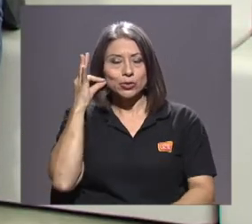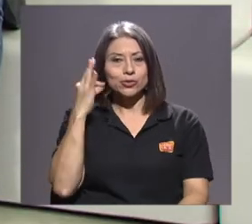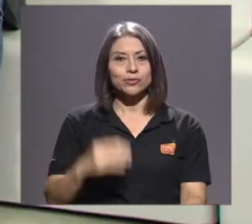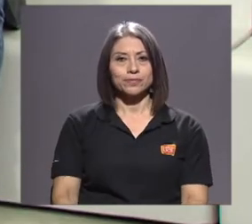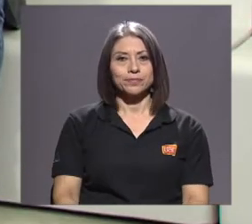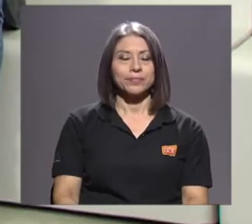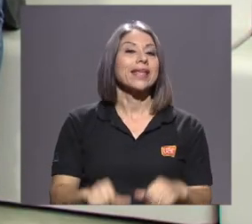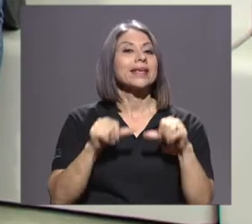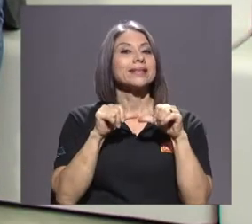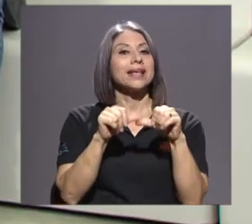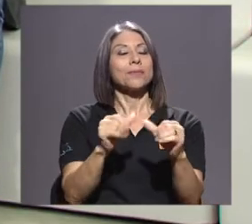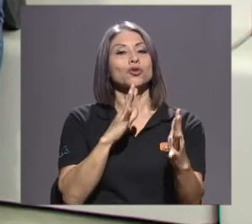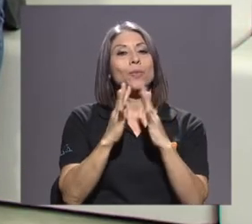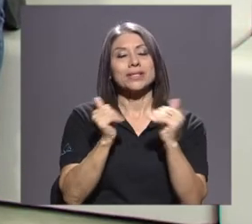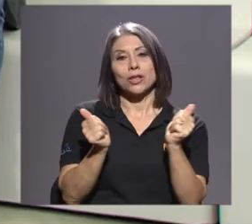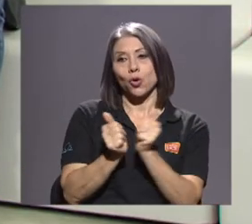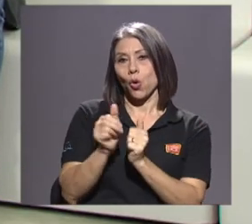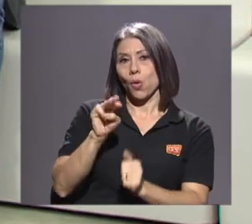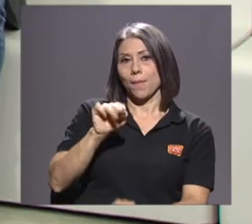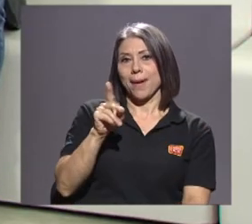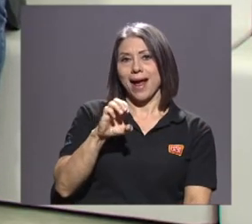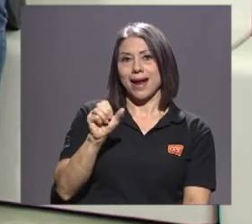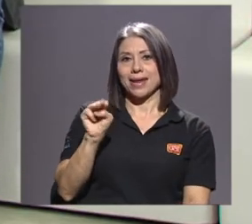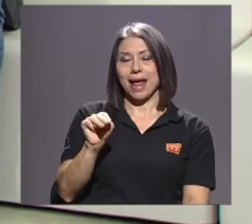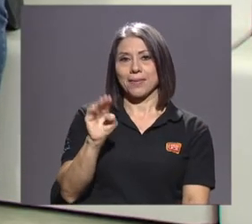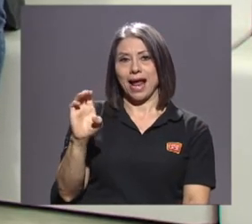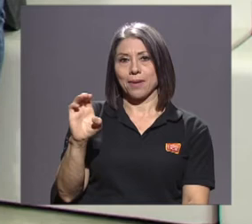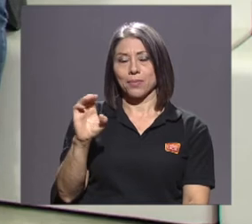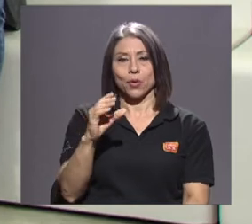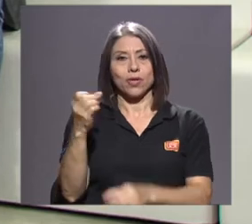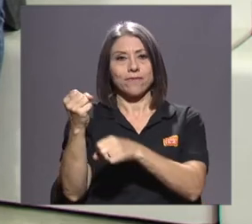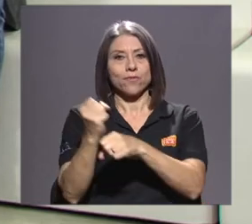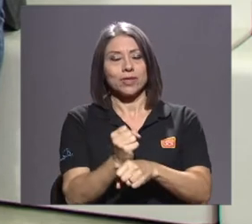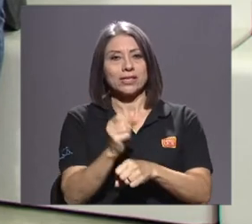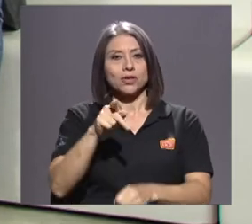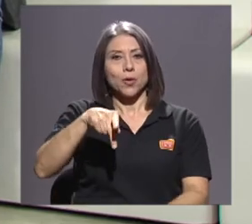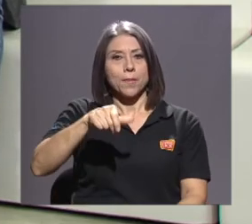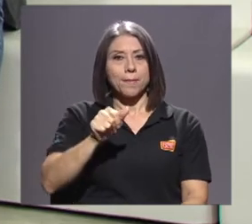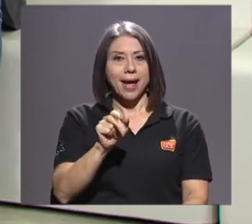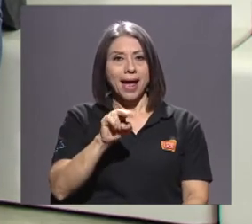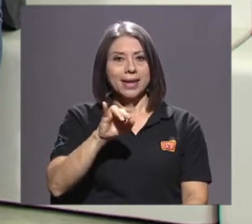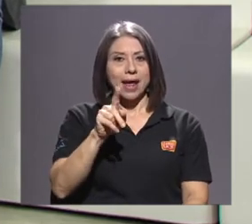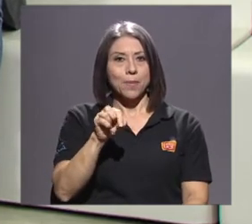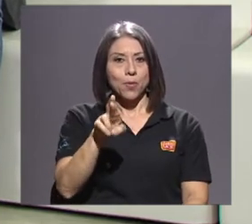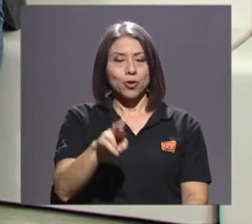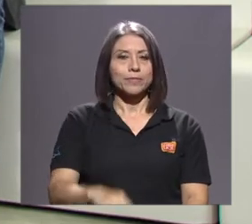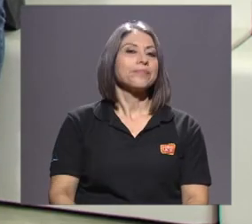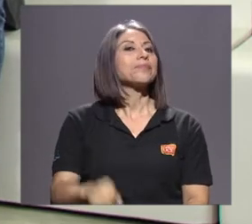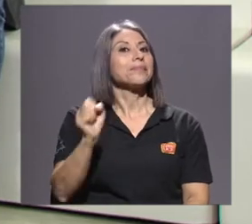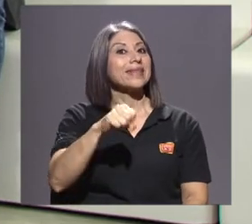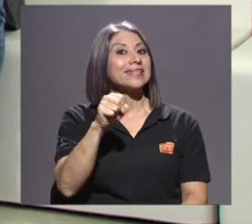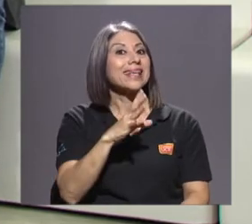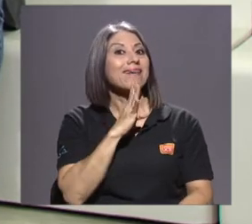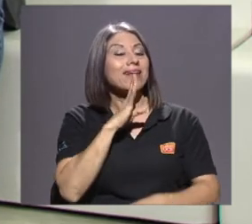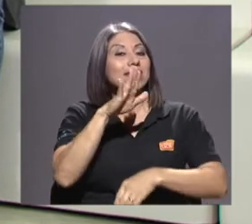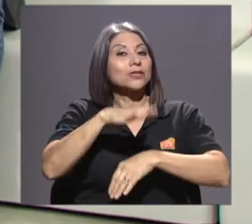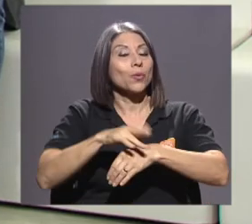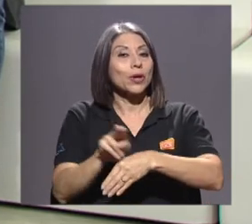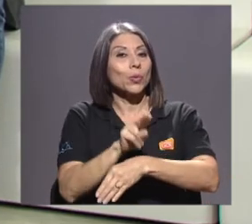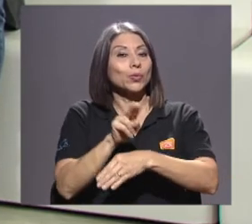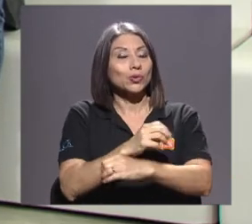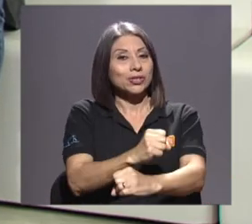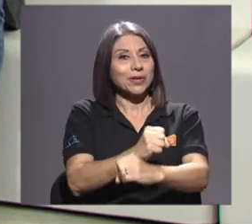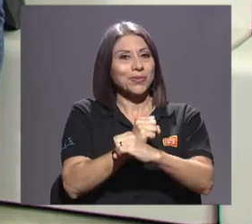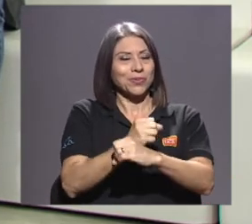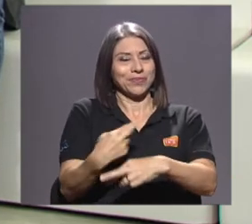Seguimos conversando con Marían Carpio de la Fundación Pan y Amor. Bueno, precisamente hablaban de uso seguro y responsable